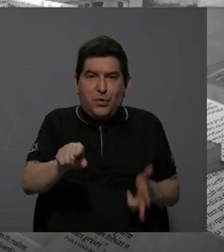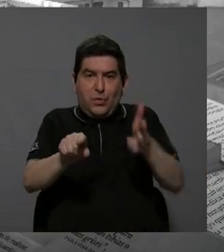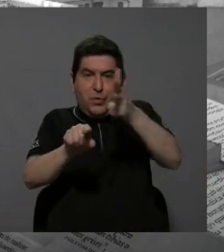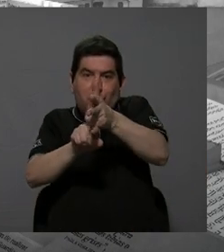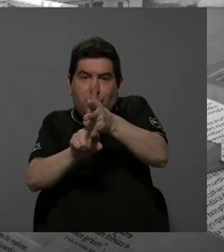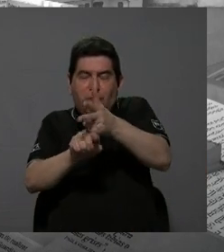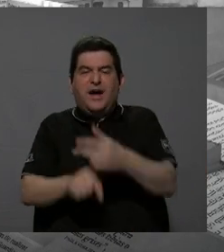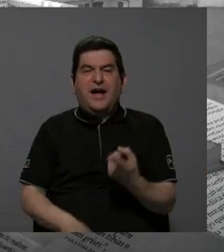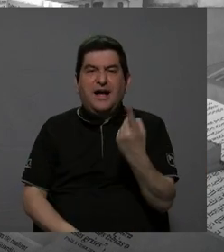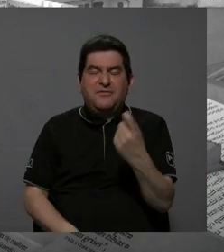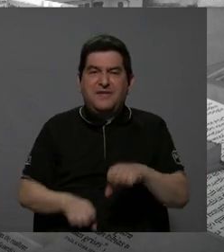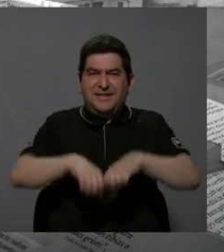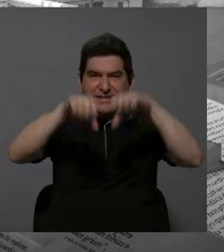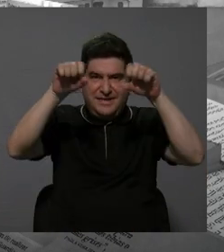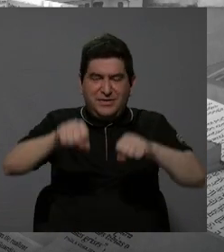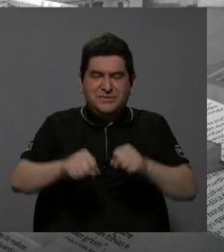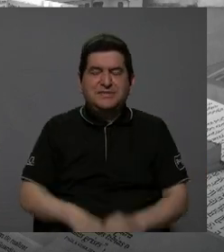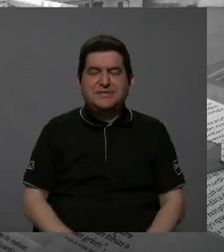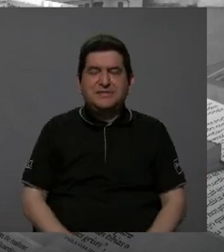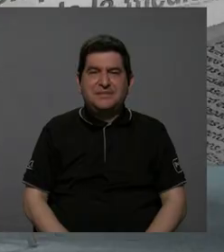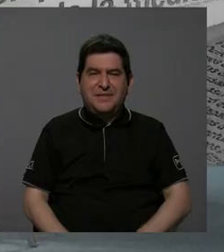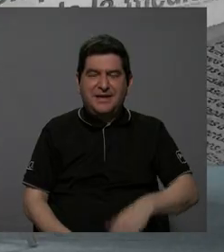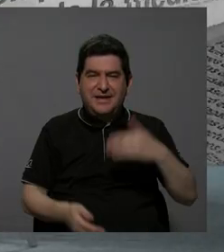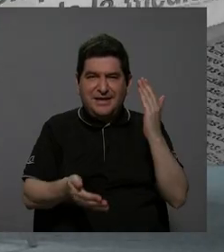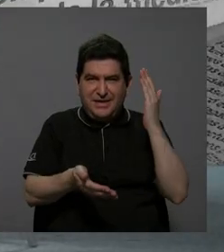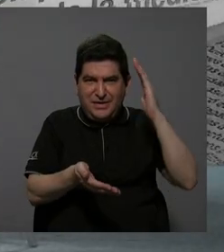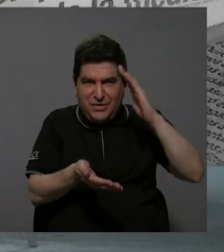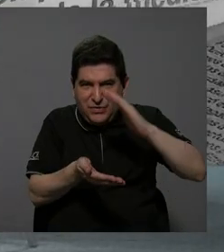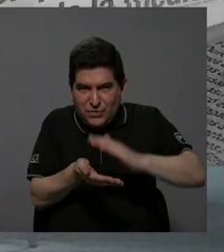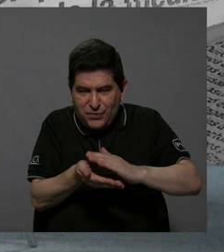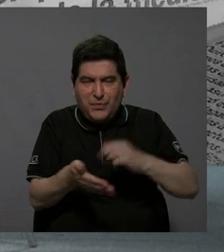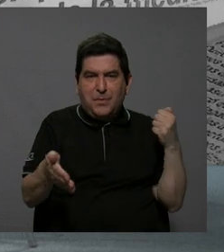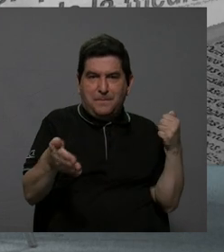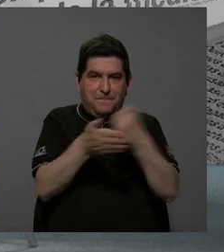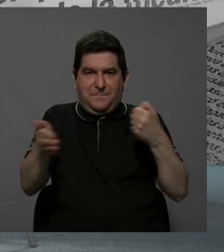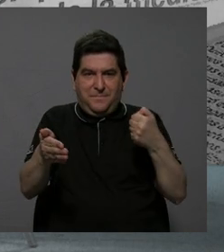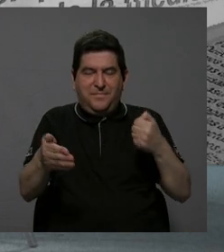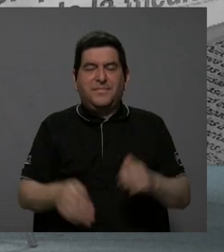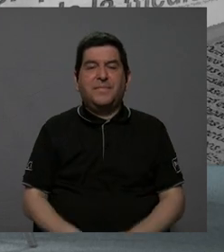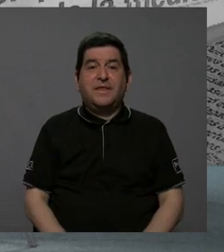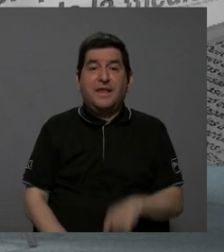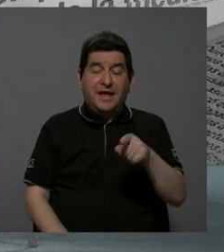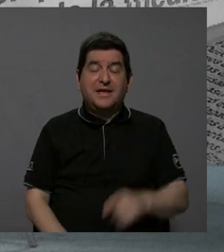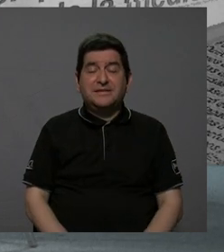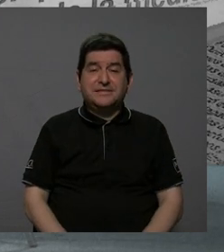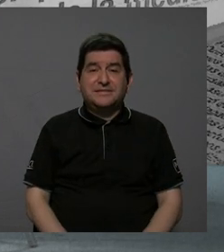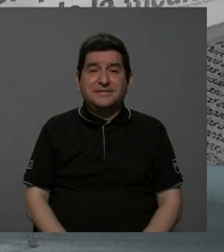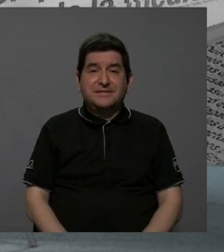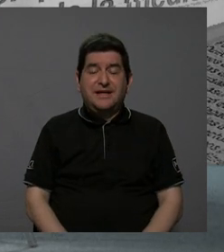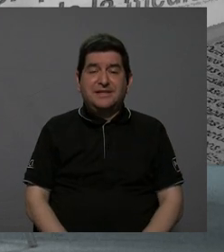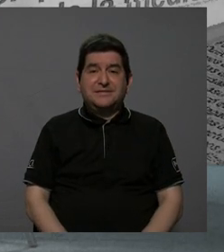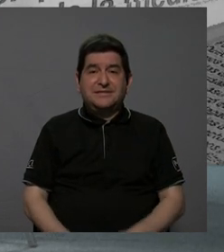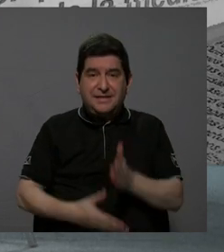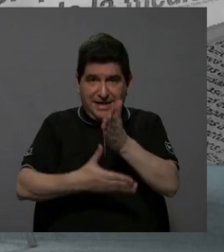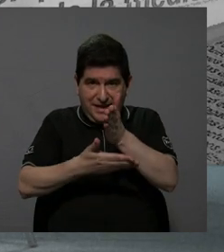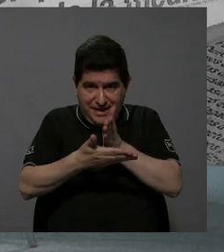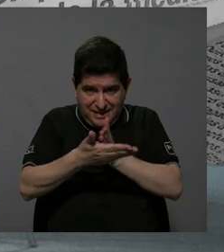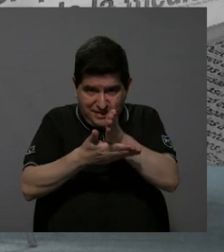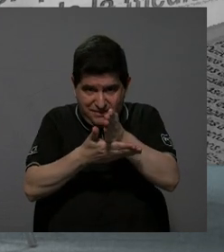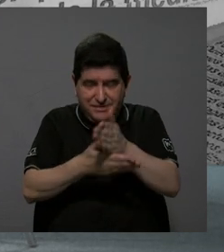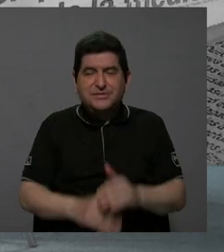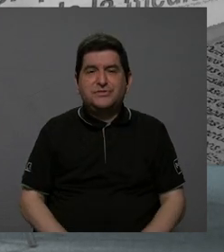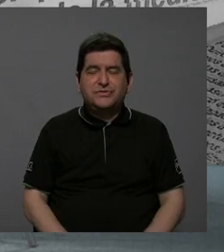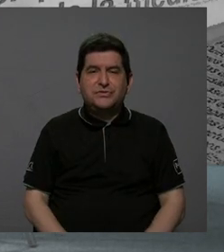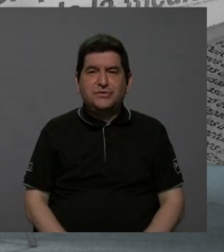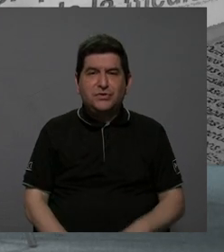sistema que ayude a amortiguar el impacto. Entonces, el tener estas barreras de concreto de frente a la circulación de los